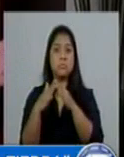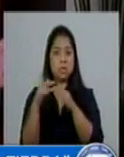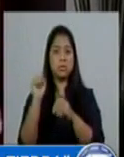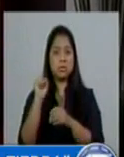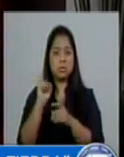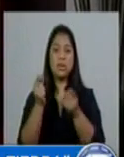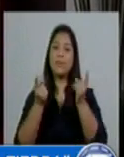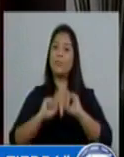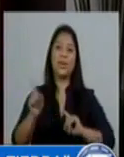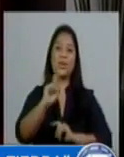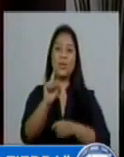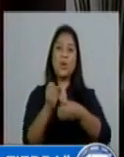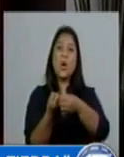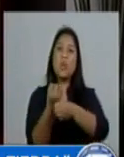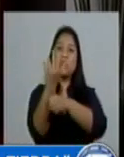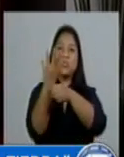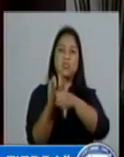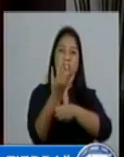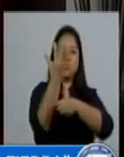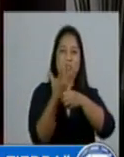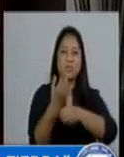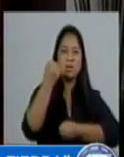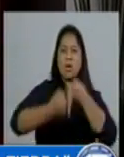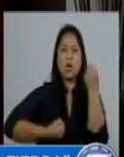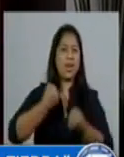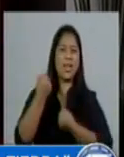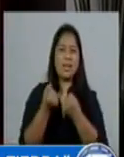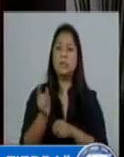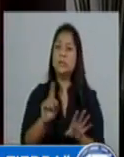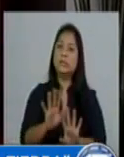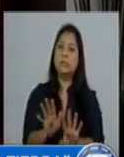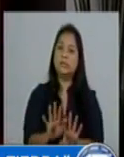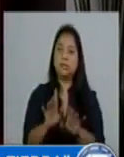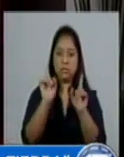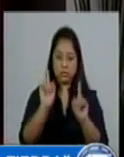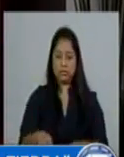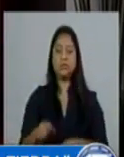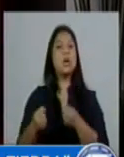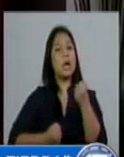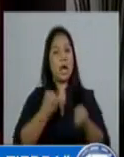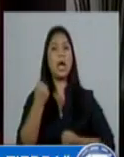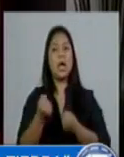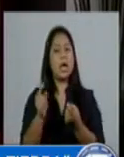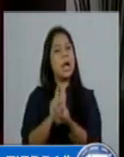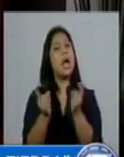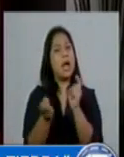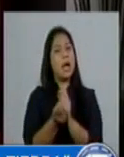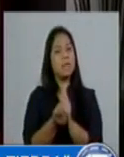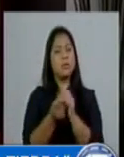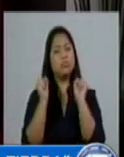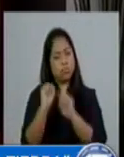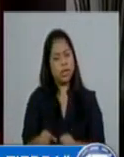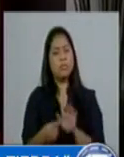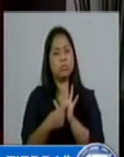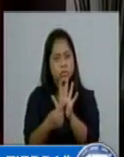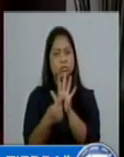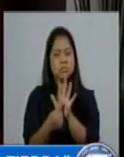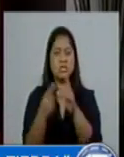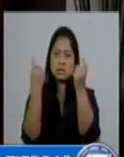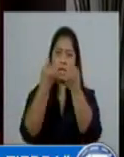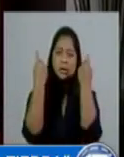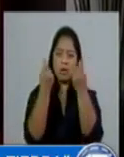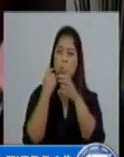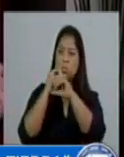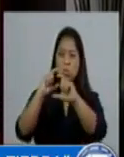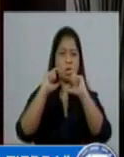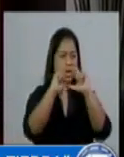pero no con antorchas en las calles. Cambios tenemos que hacer al respecto, celebremoslo, protegiéndonos, porque